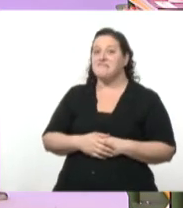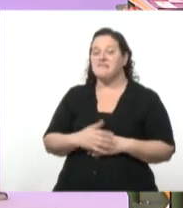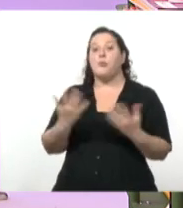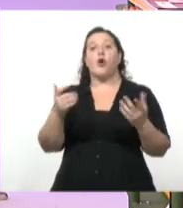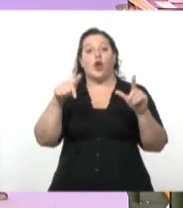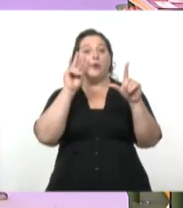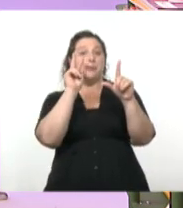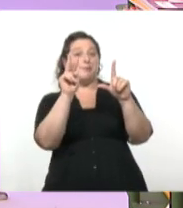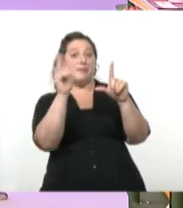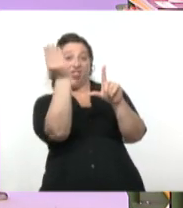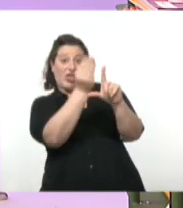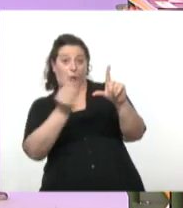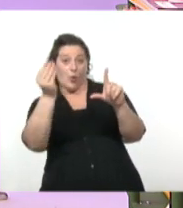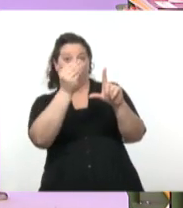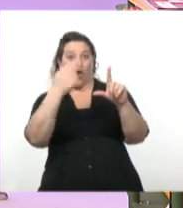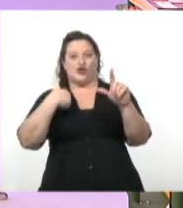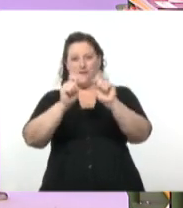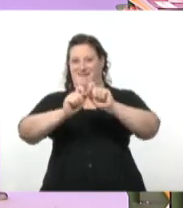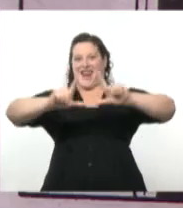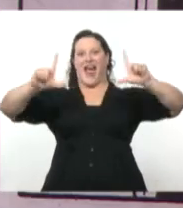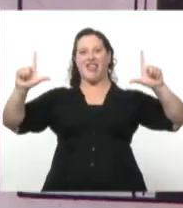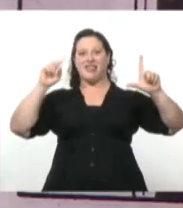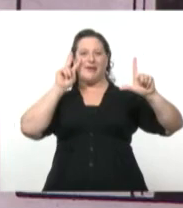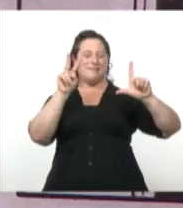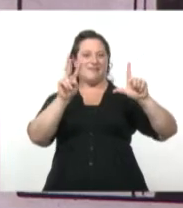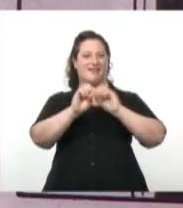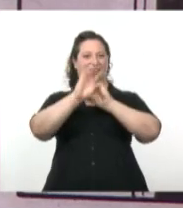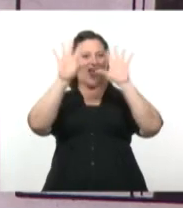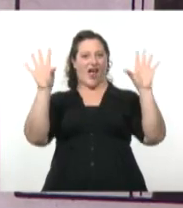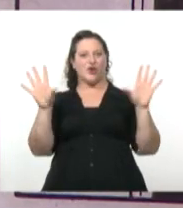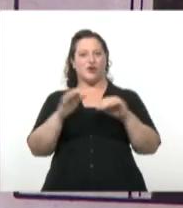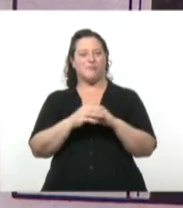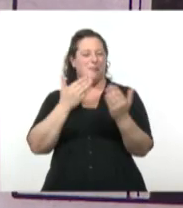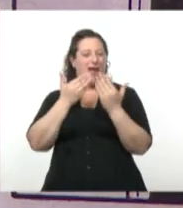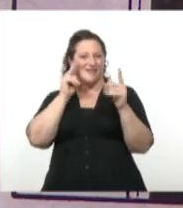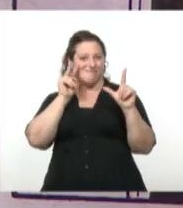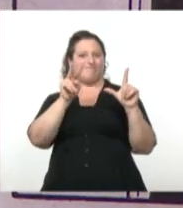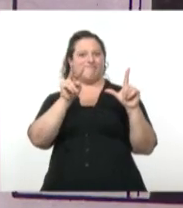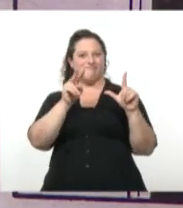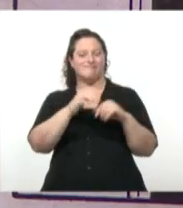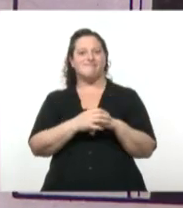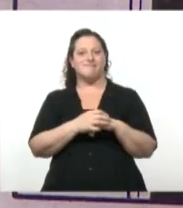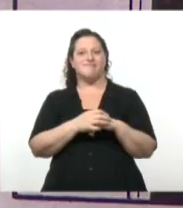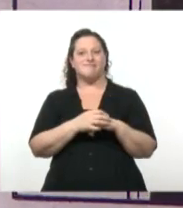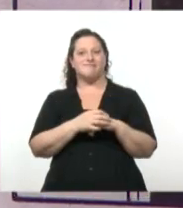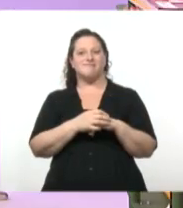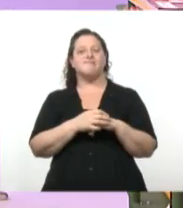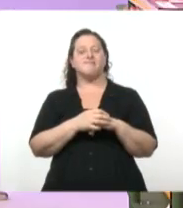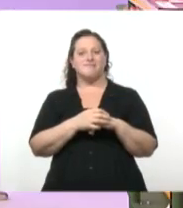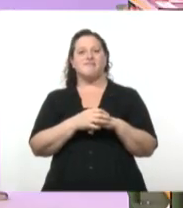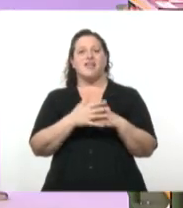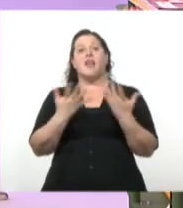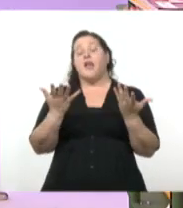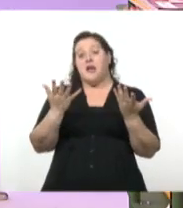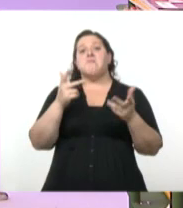cuadro, que acá lo tenemos más grande, así lo podemos ver mejor. Lo podemos ver un poco más de cerca. Estábamos hablando de luces y de